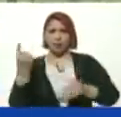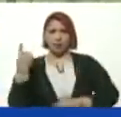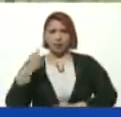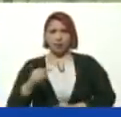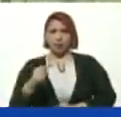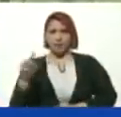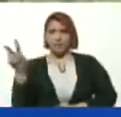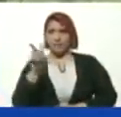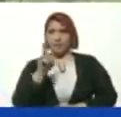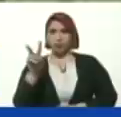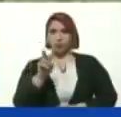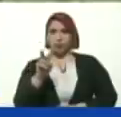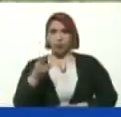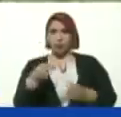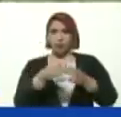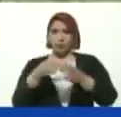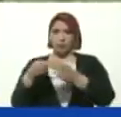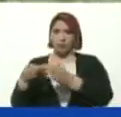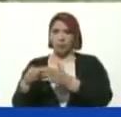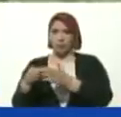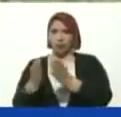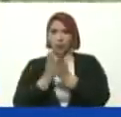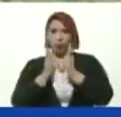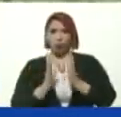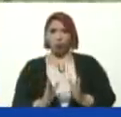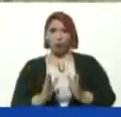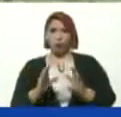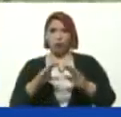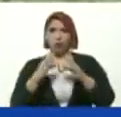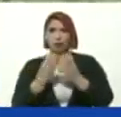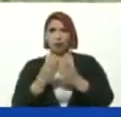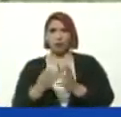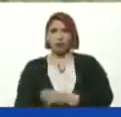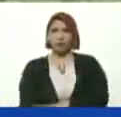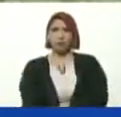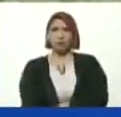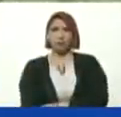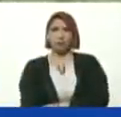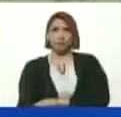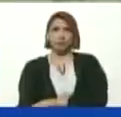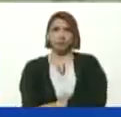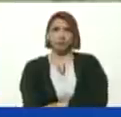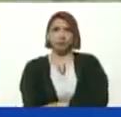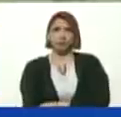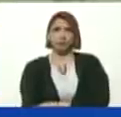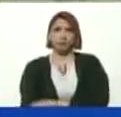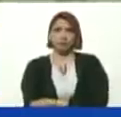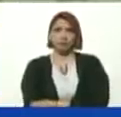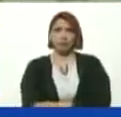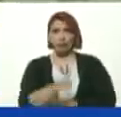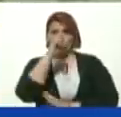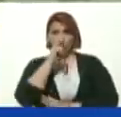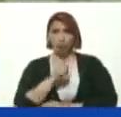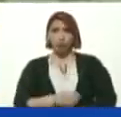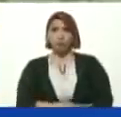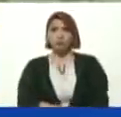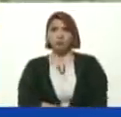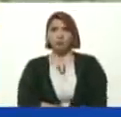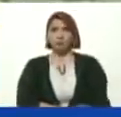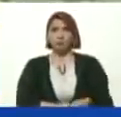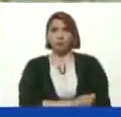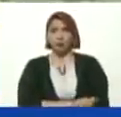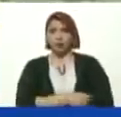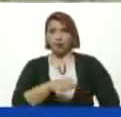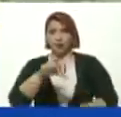La estructura En el aula De clase En los años En Los